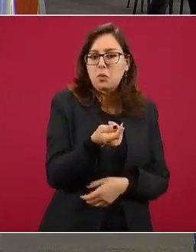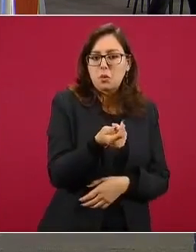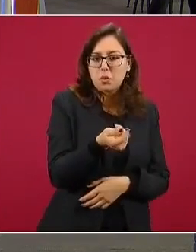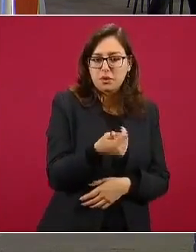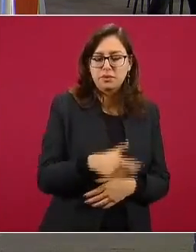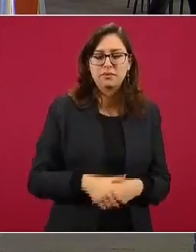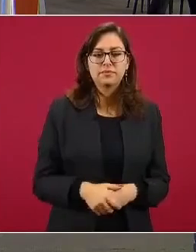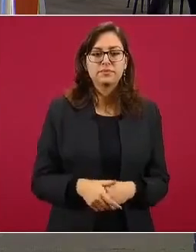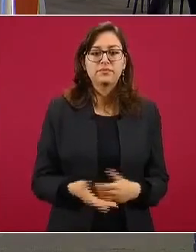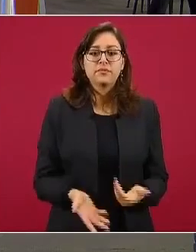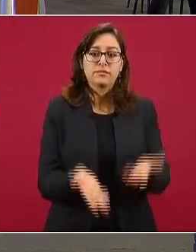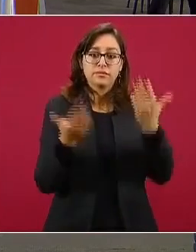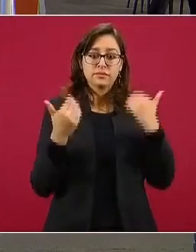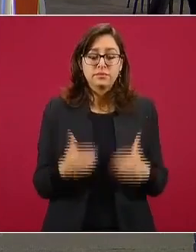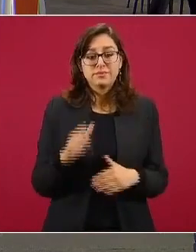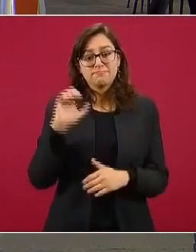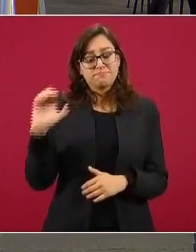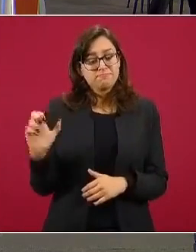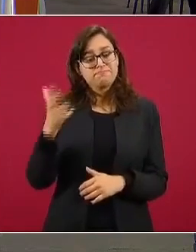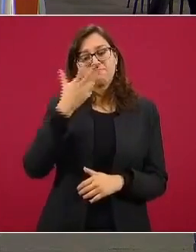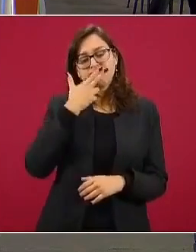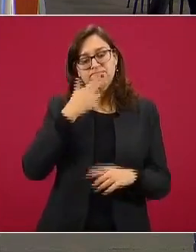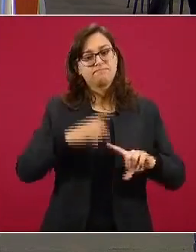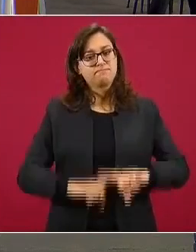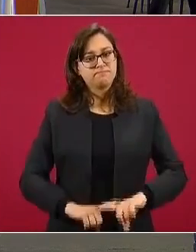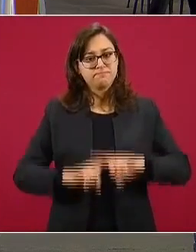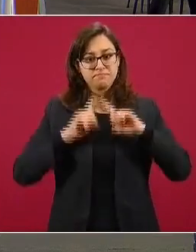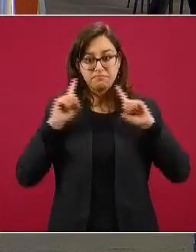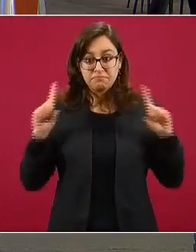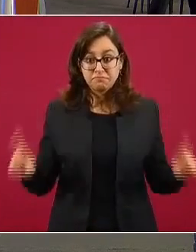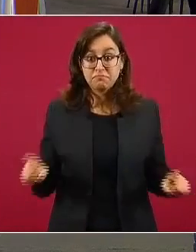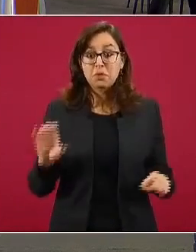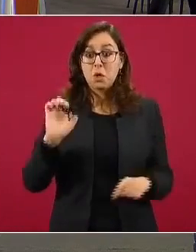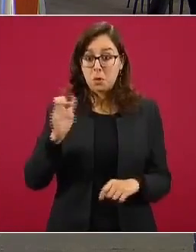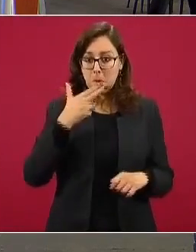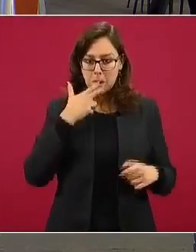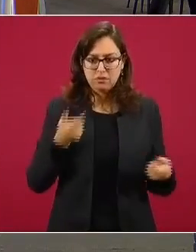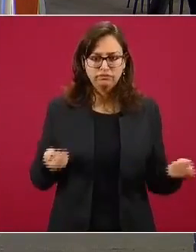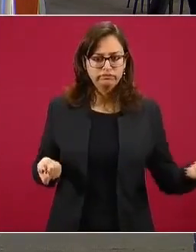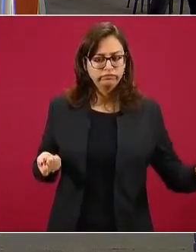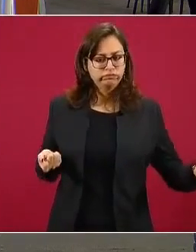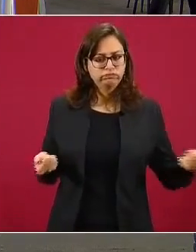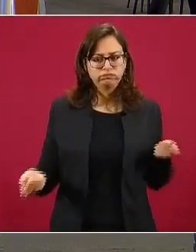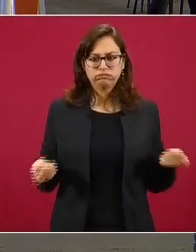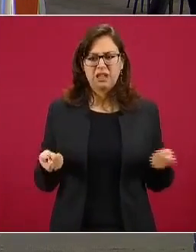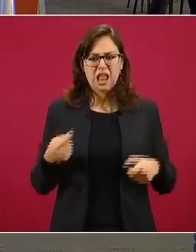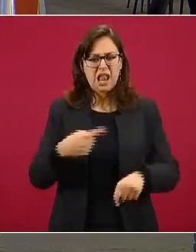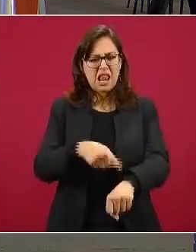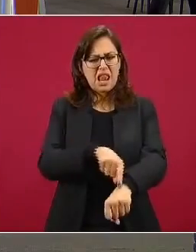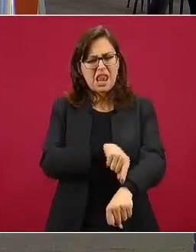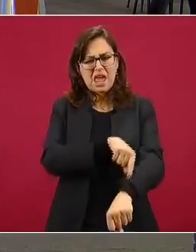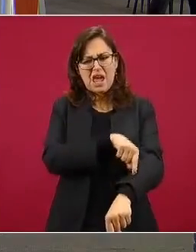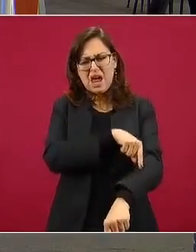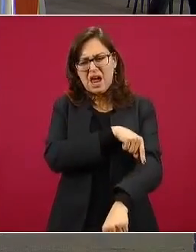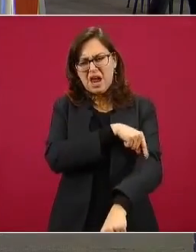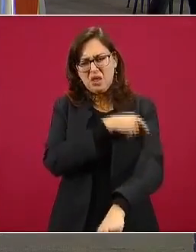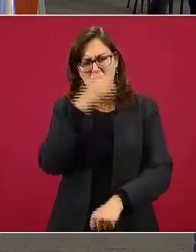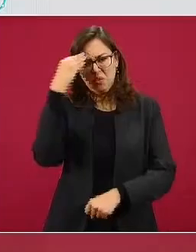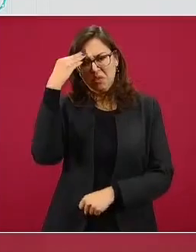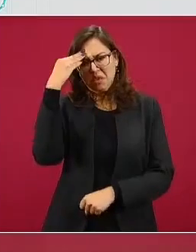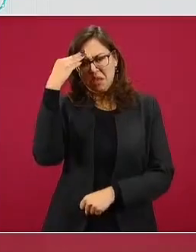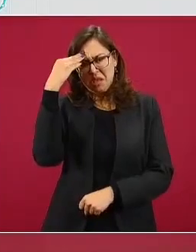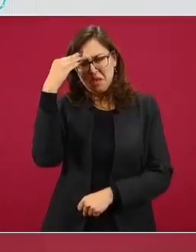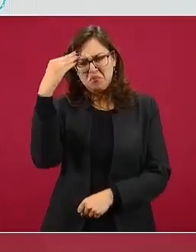Estado de Chihuahua es lo opuesto, como hemos comentado. Chihuahua tuvo el acierto de mantener un control muy largo, esto cabe destacar